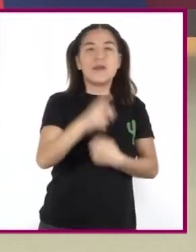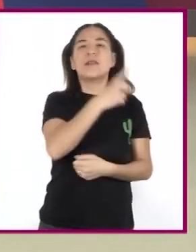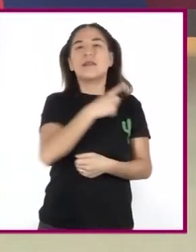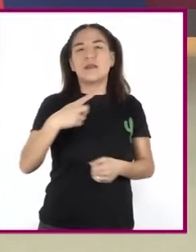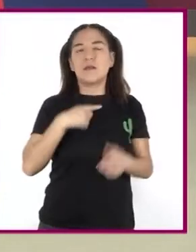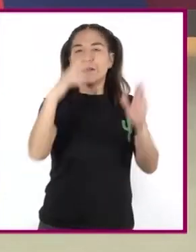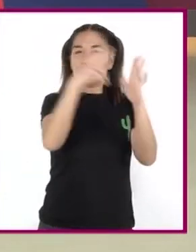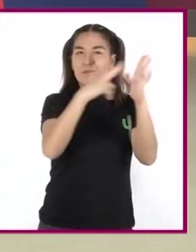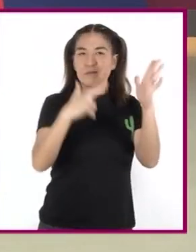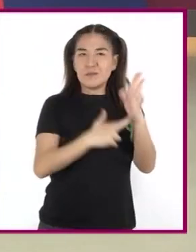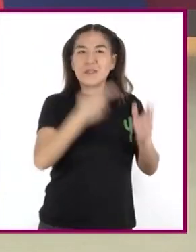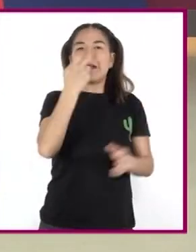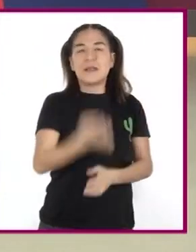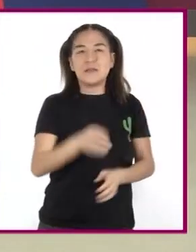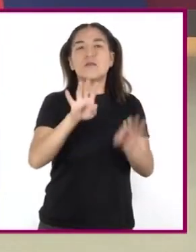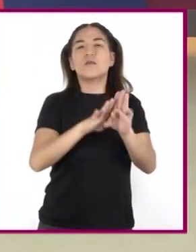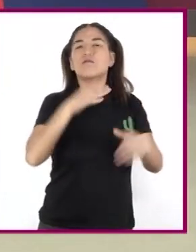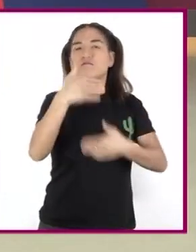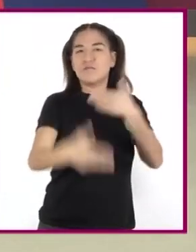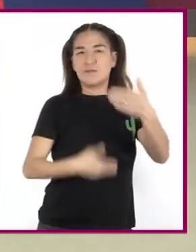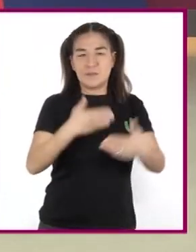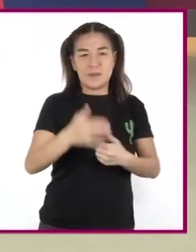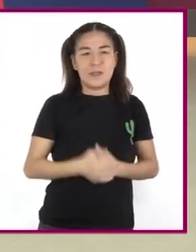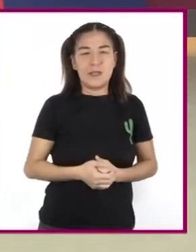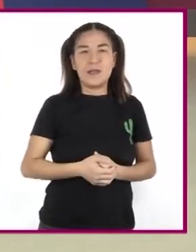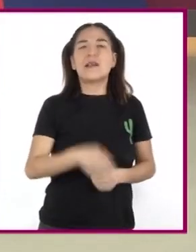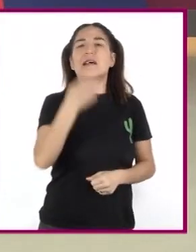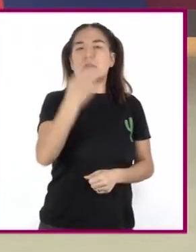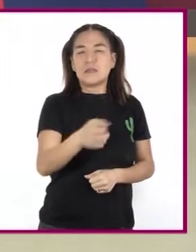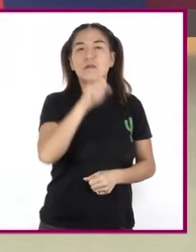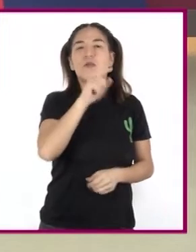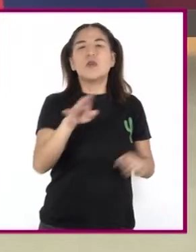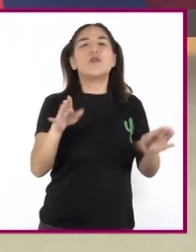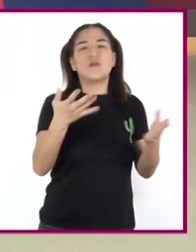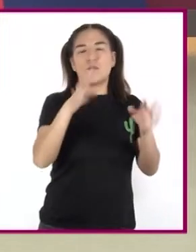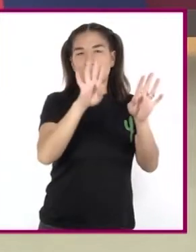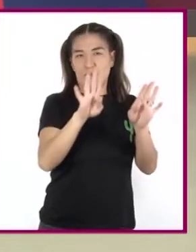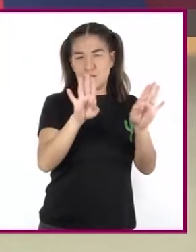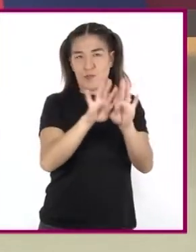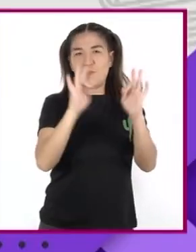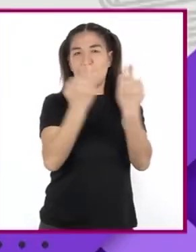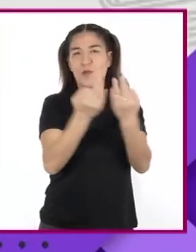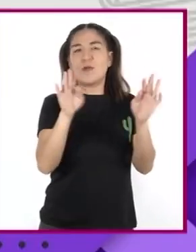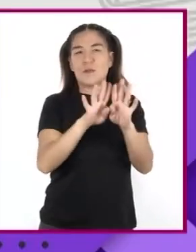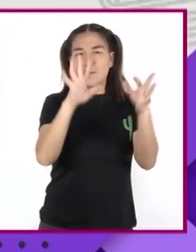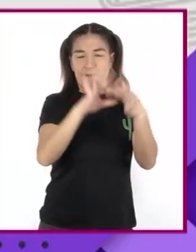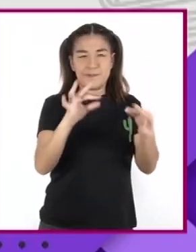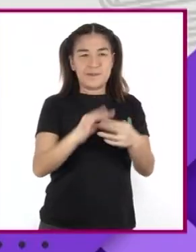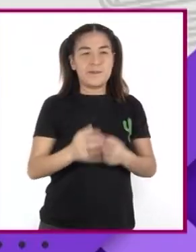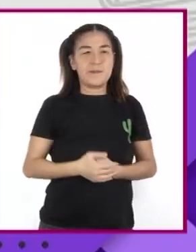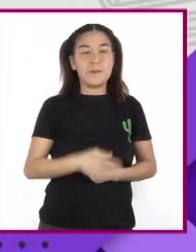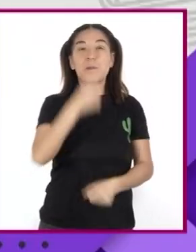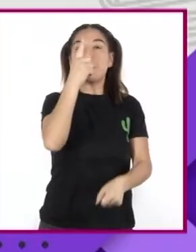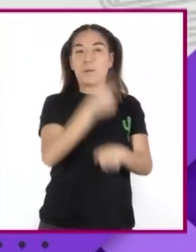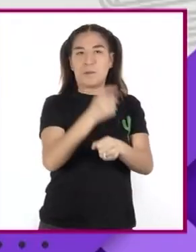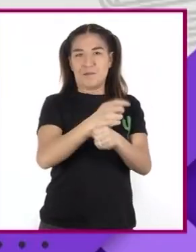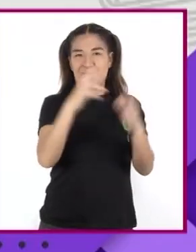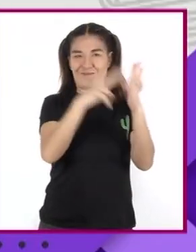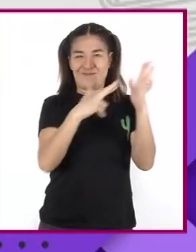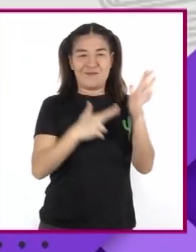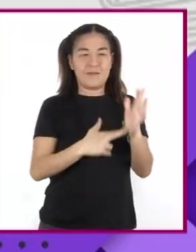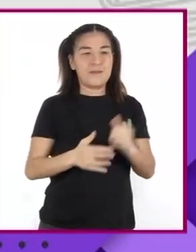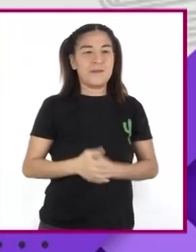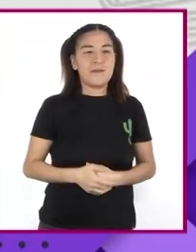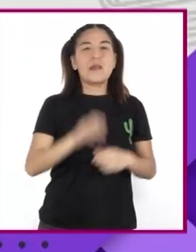reglas Durante las fases Del proceso El cual Se da De la siguiente forma Primero Se